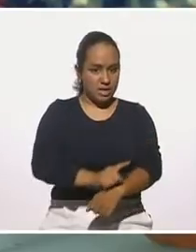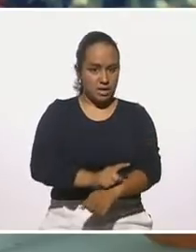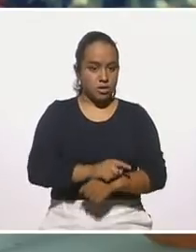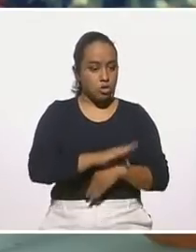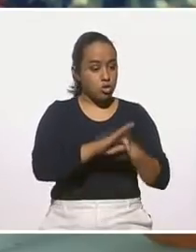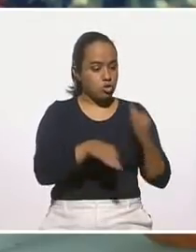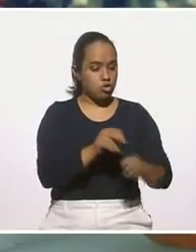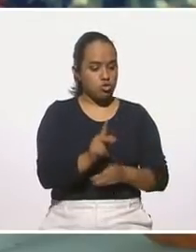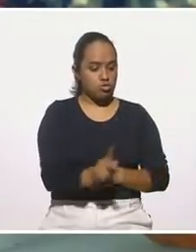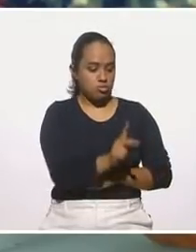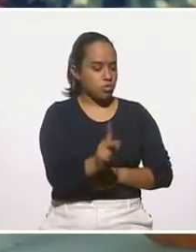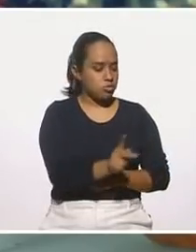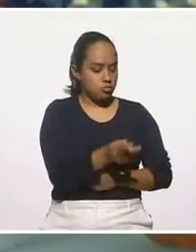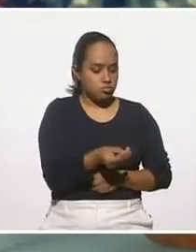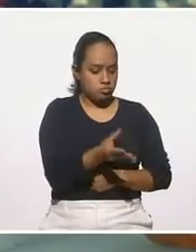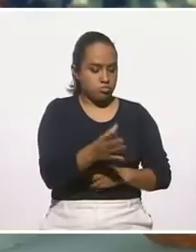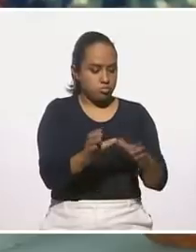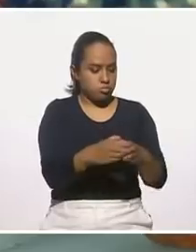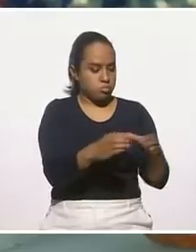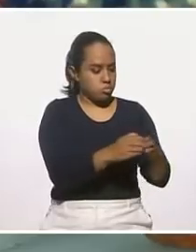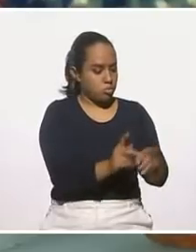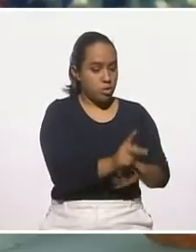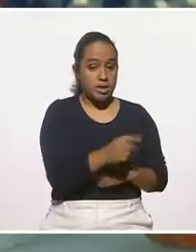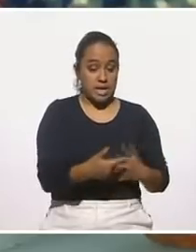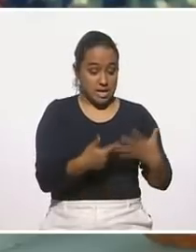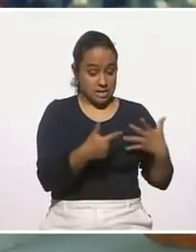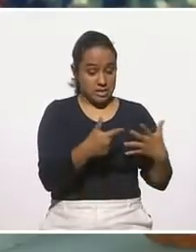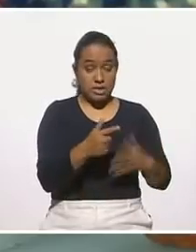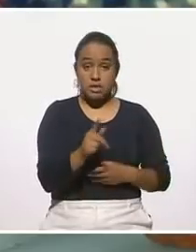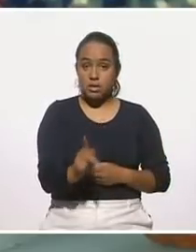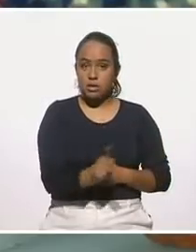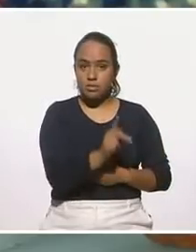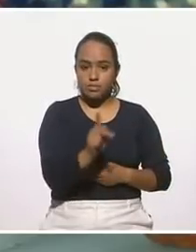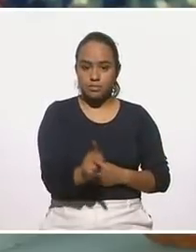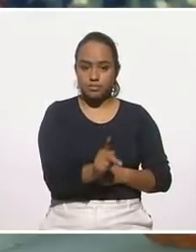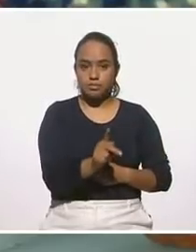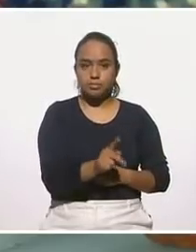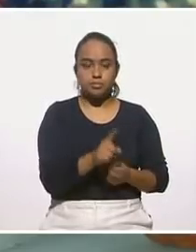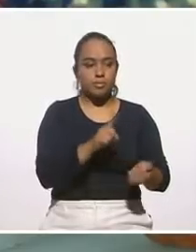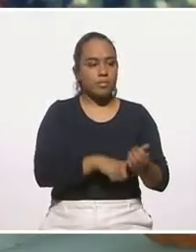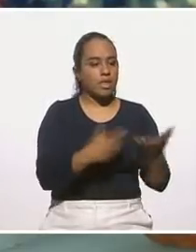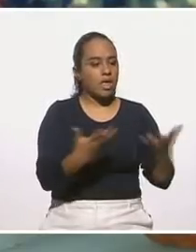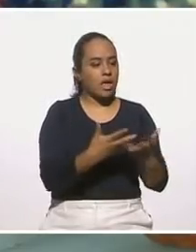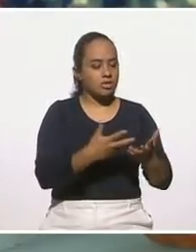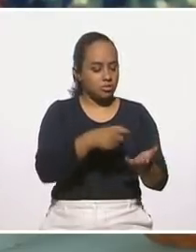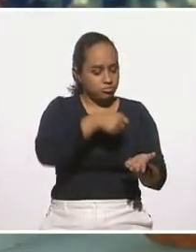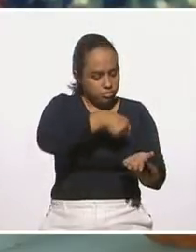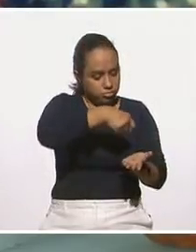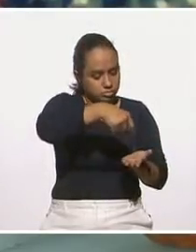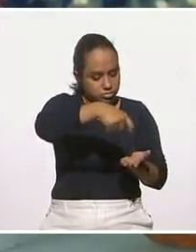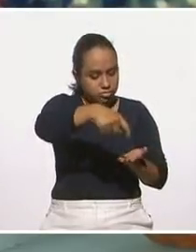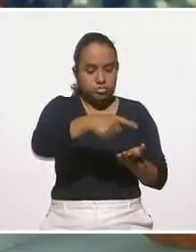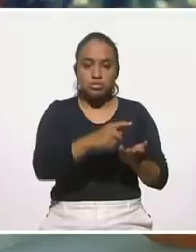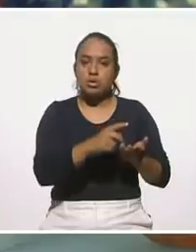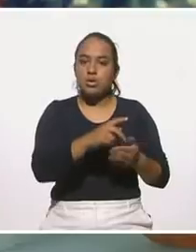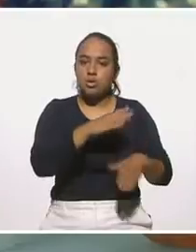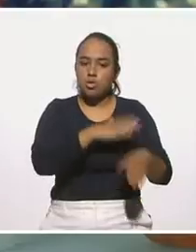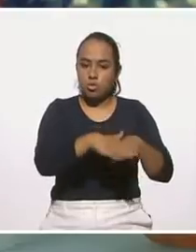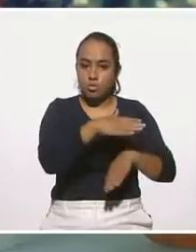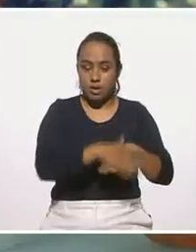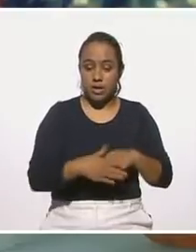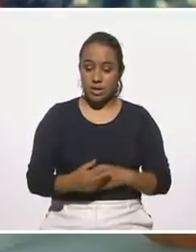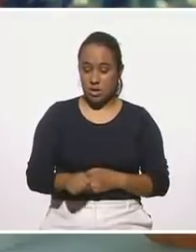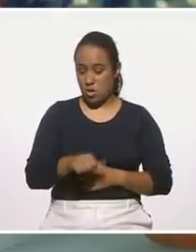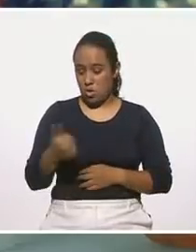son pueblos y siete pueblos producen nopal. Los tres